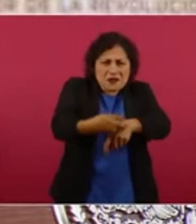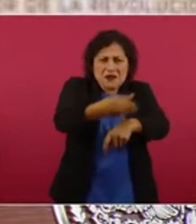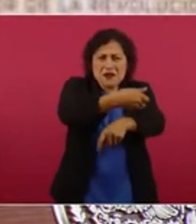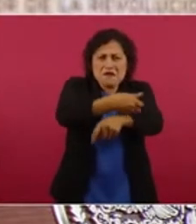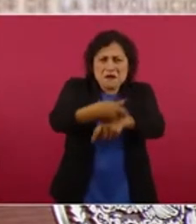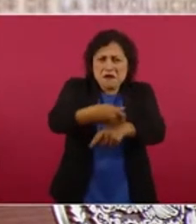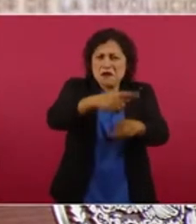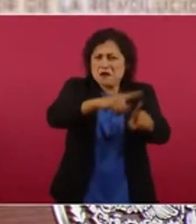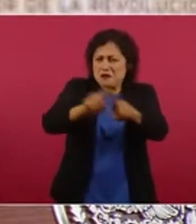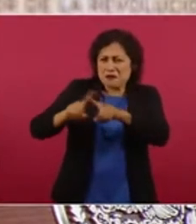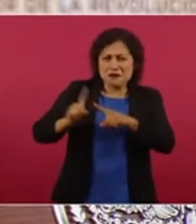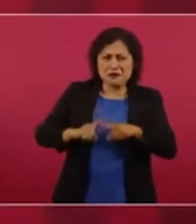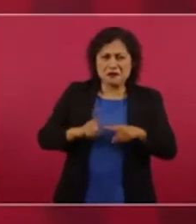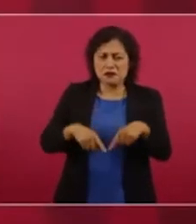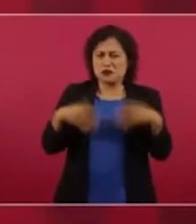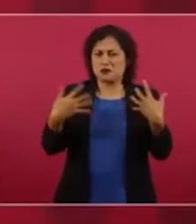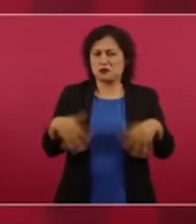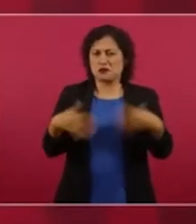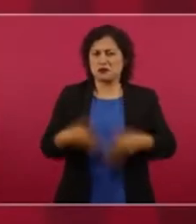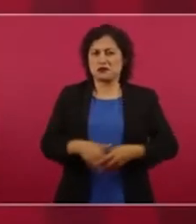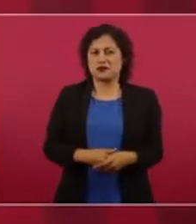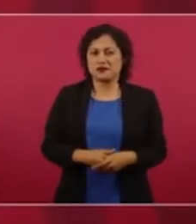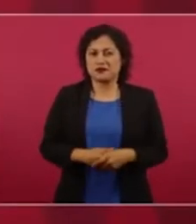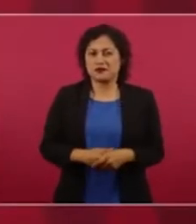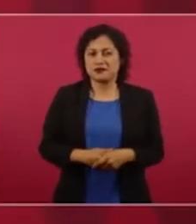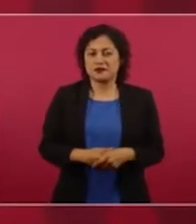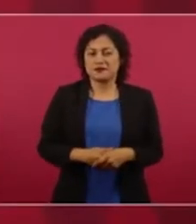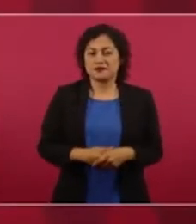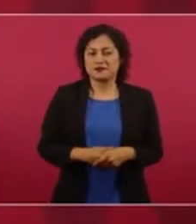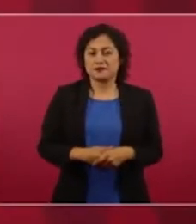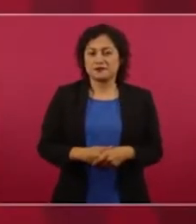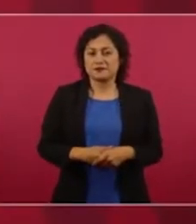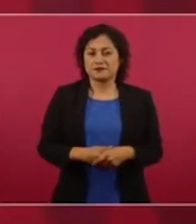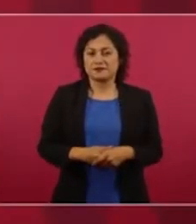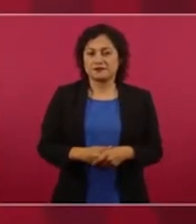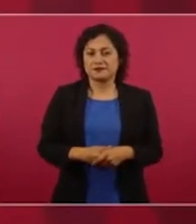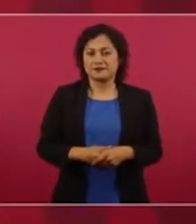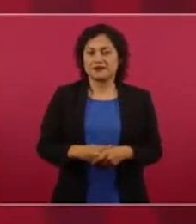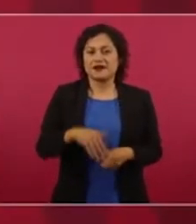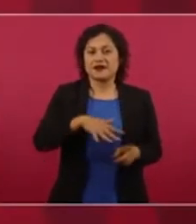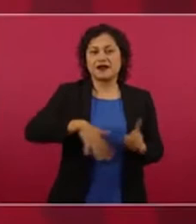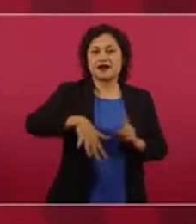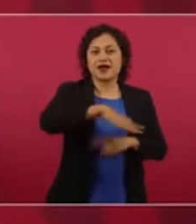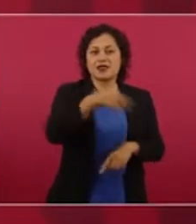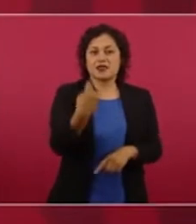este el atascadero se llama